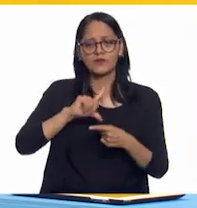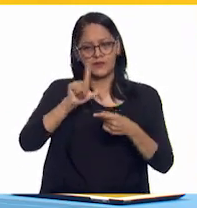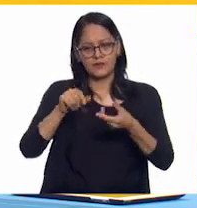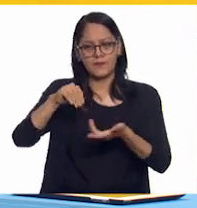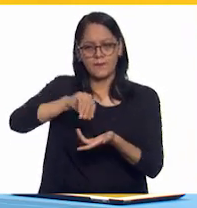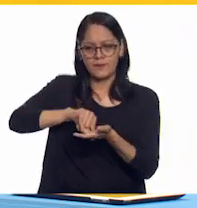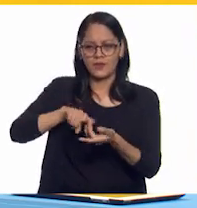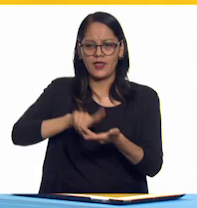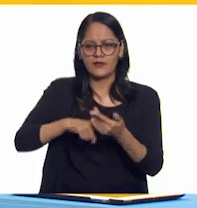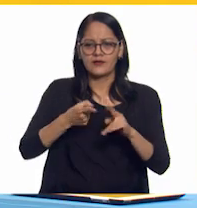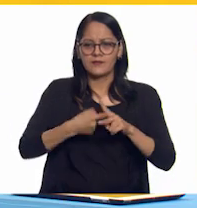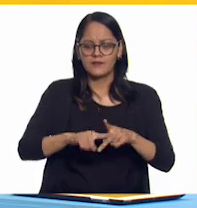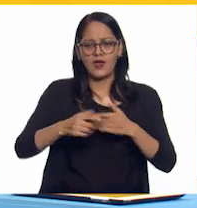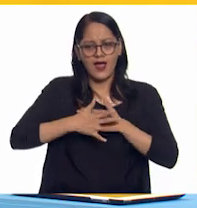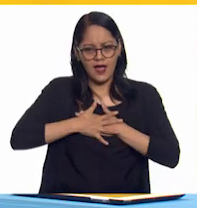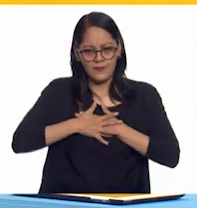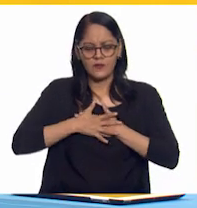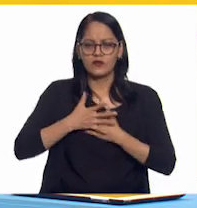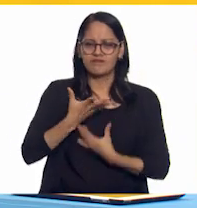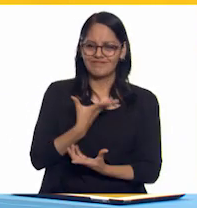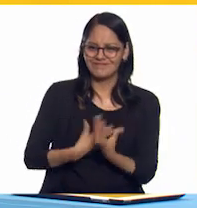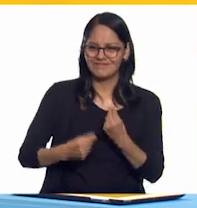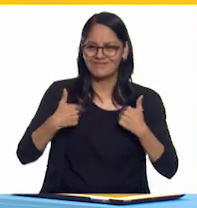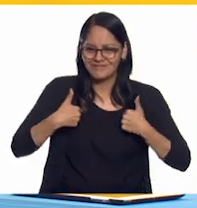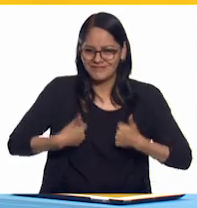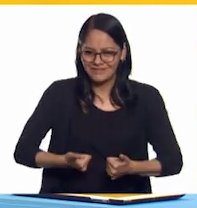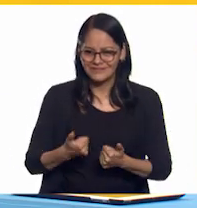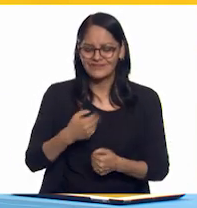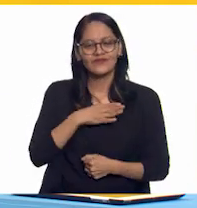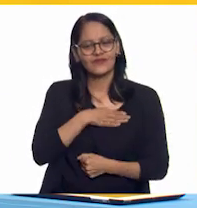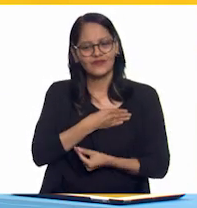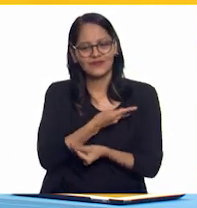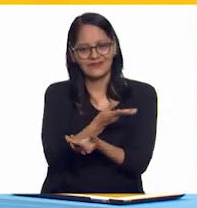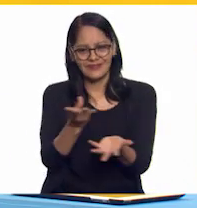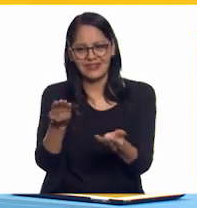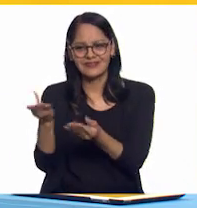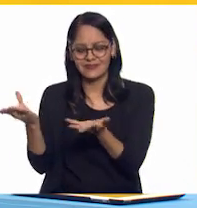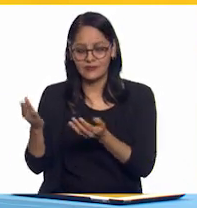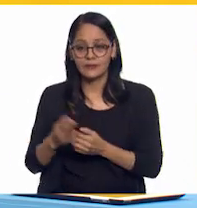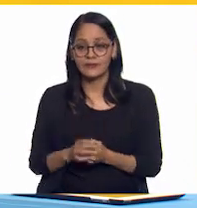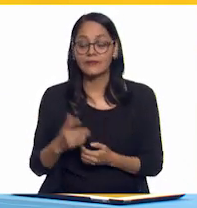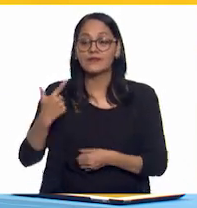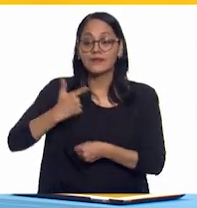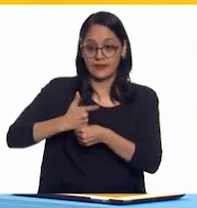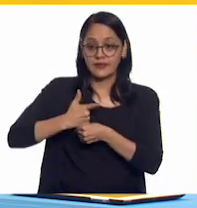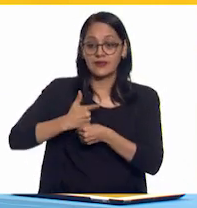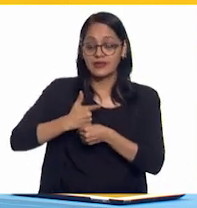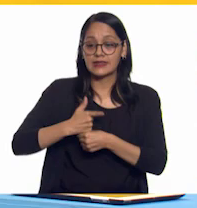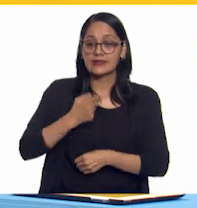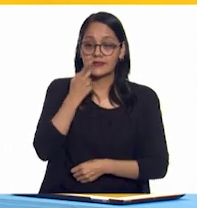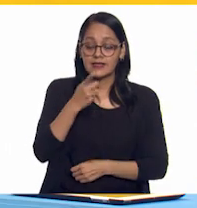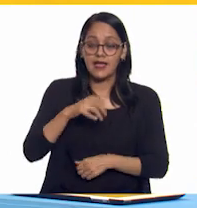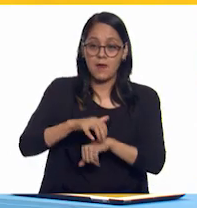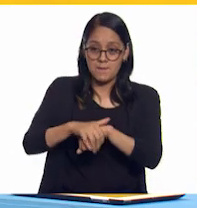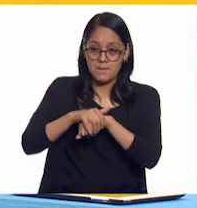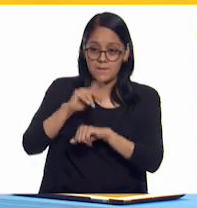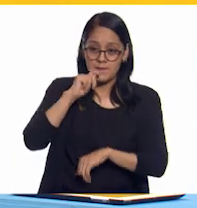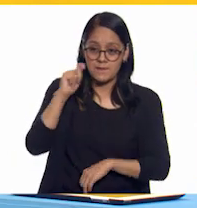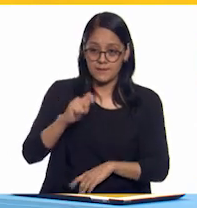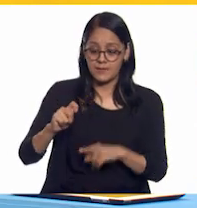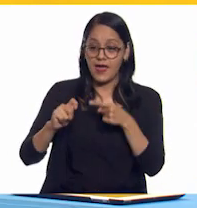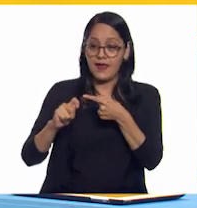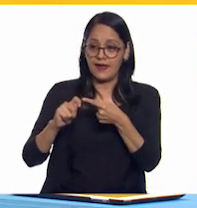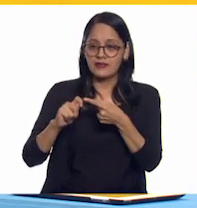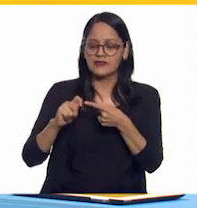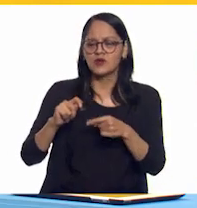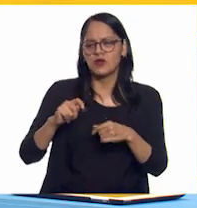amor, la comprensión, generosidad, entre otros, que nos ayudan a darnos cuenta que la amistad, más allá de ser una